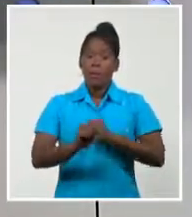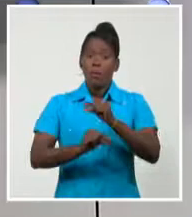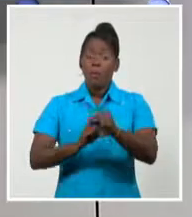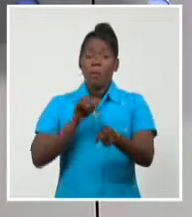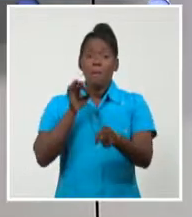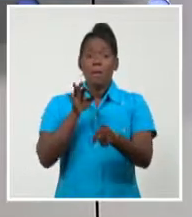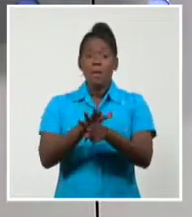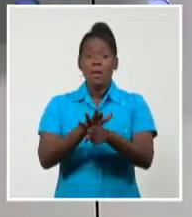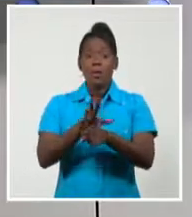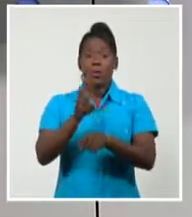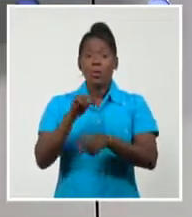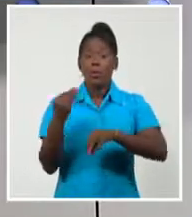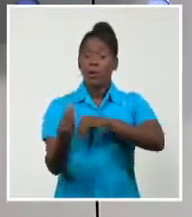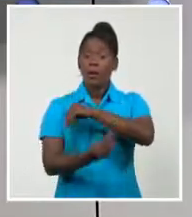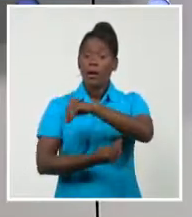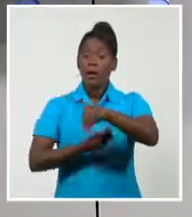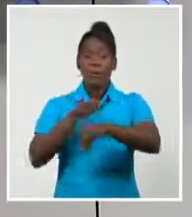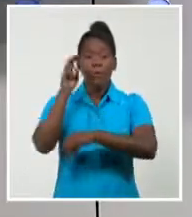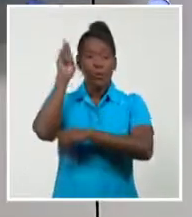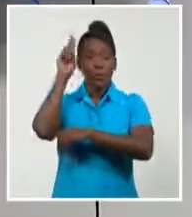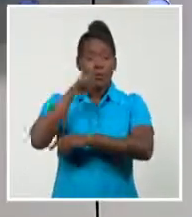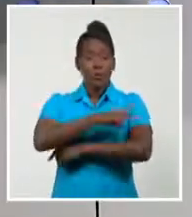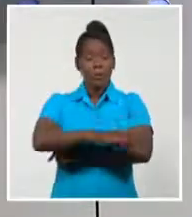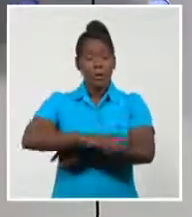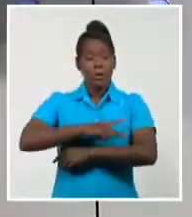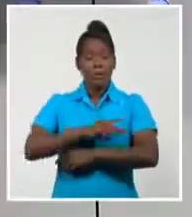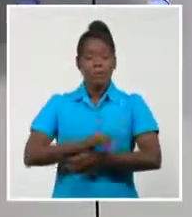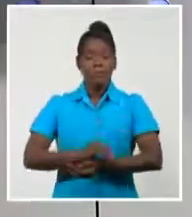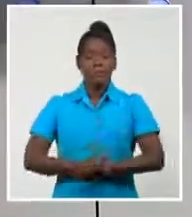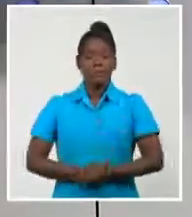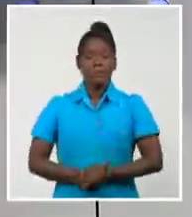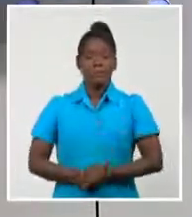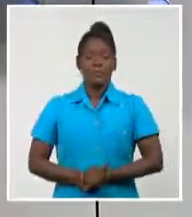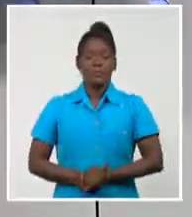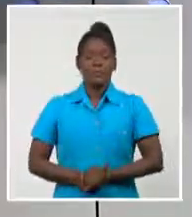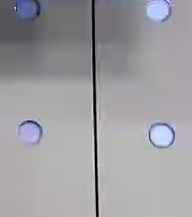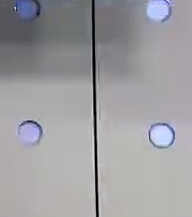para el Perú. Esperemos que sea para restaurar la estabilidad. Así me despido. Buenas noches.